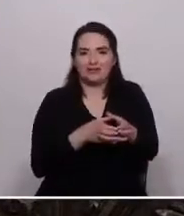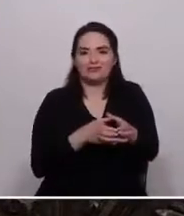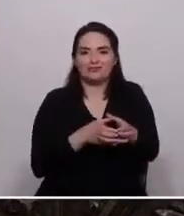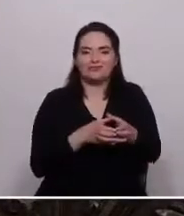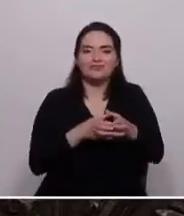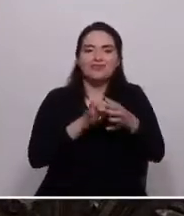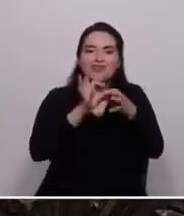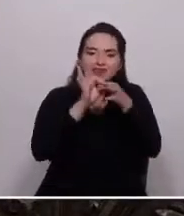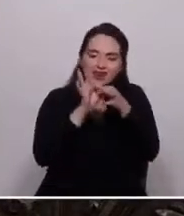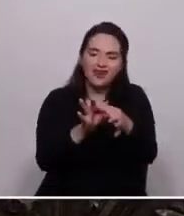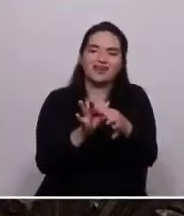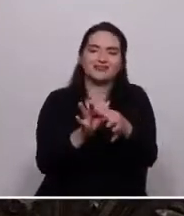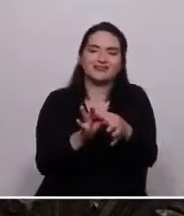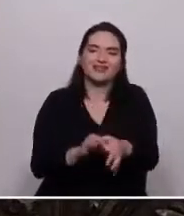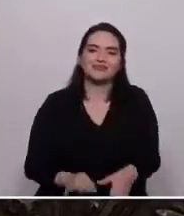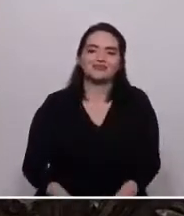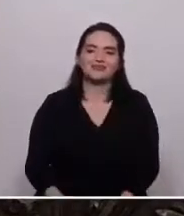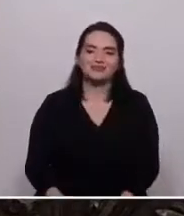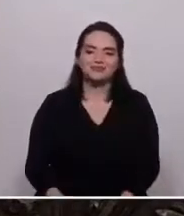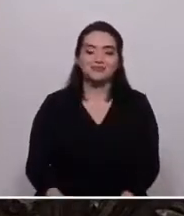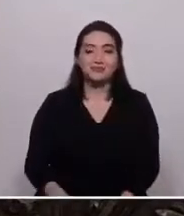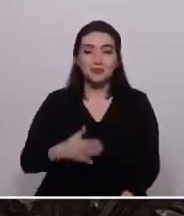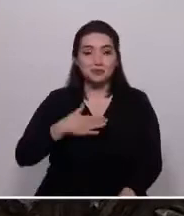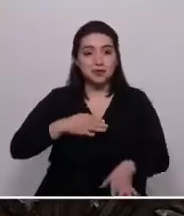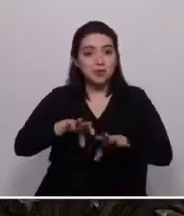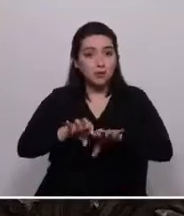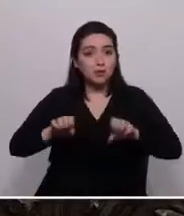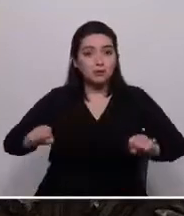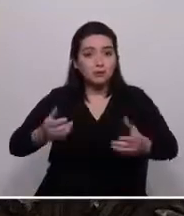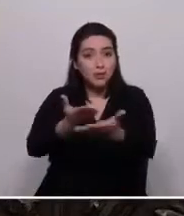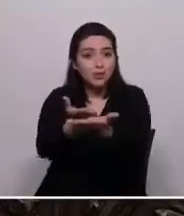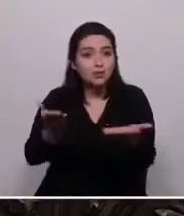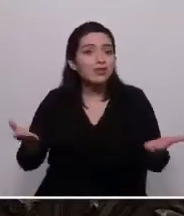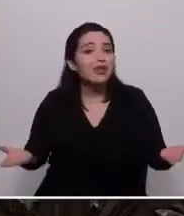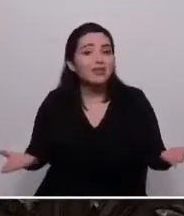Gracias por eso. Mi compromiso con ustedes